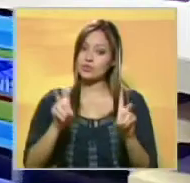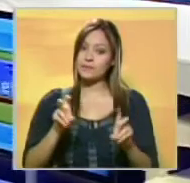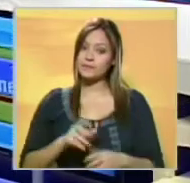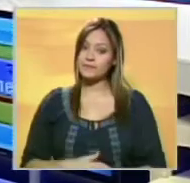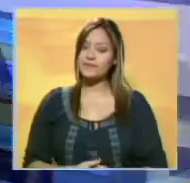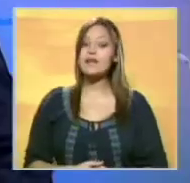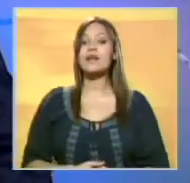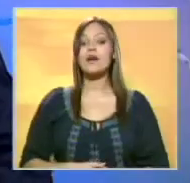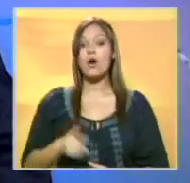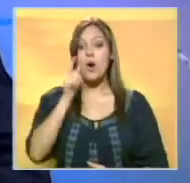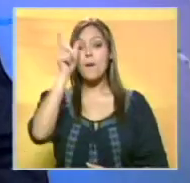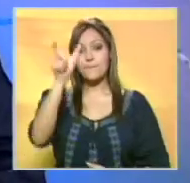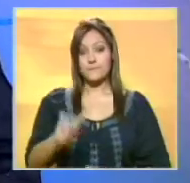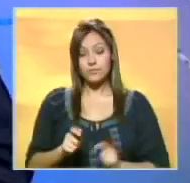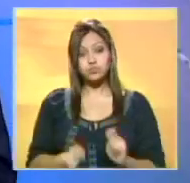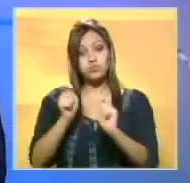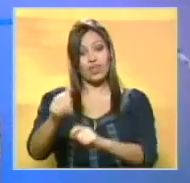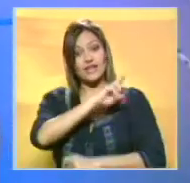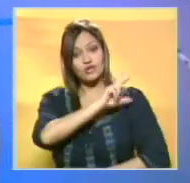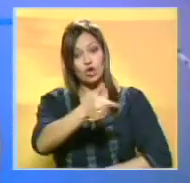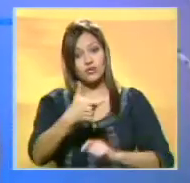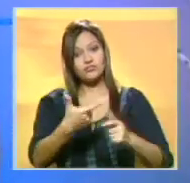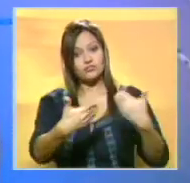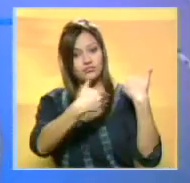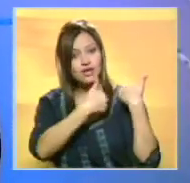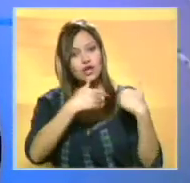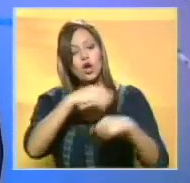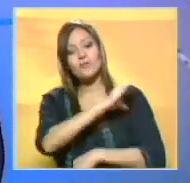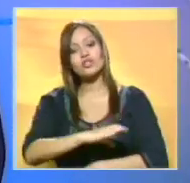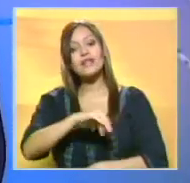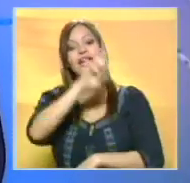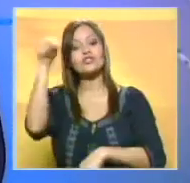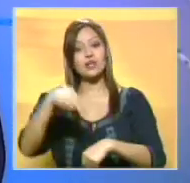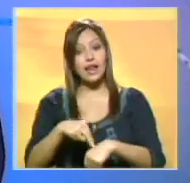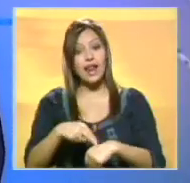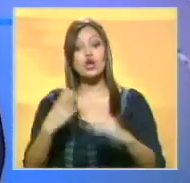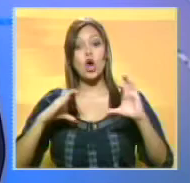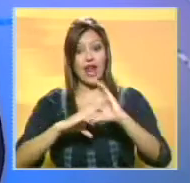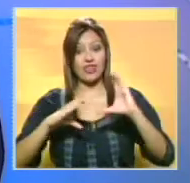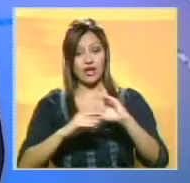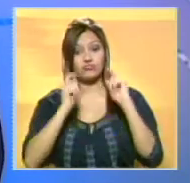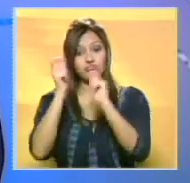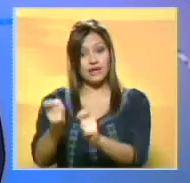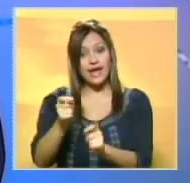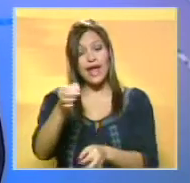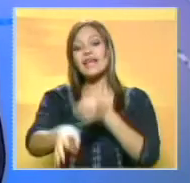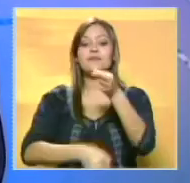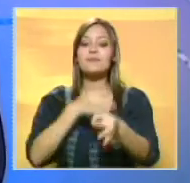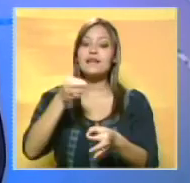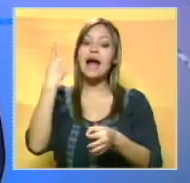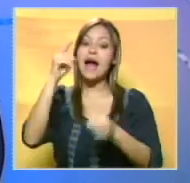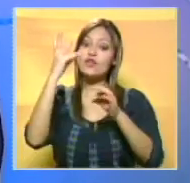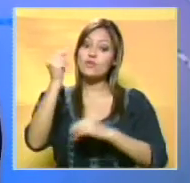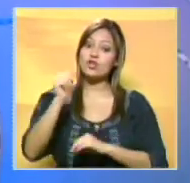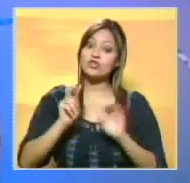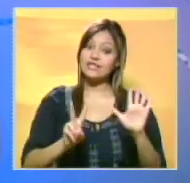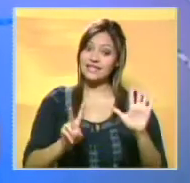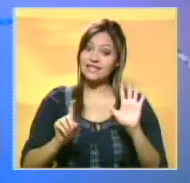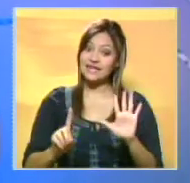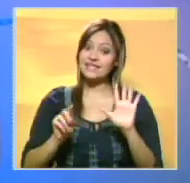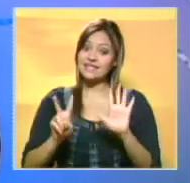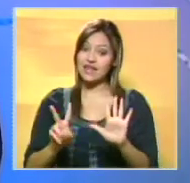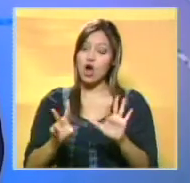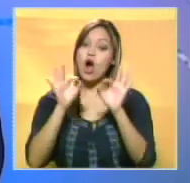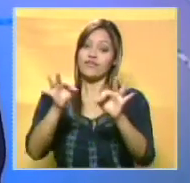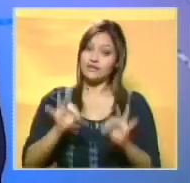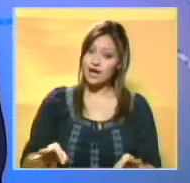William Castillo fue designado director general de la Comisión Nacional de Telecomunicaciones CONATEL según decreto 767 publicado